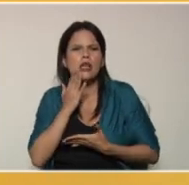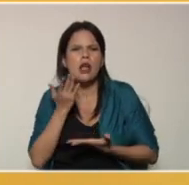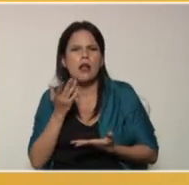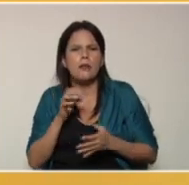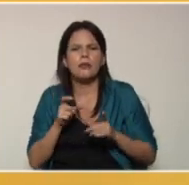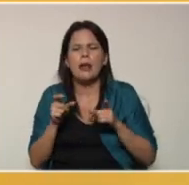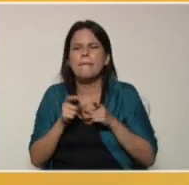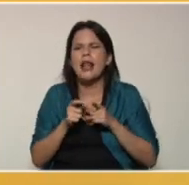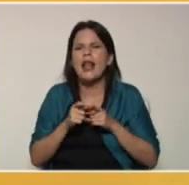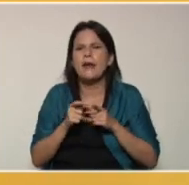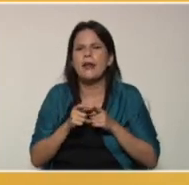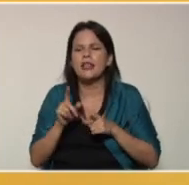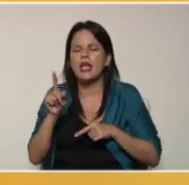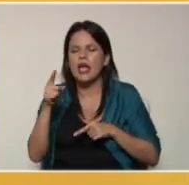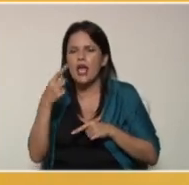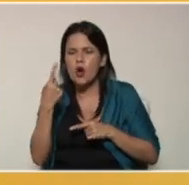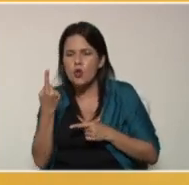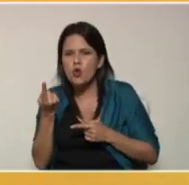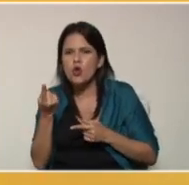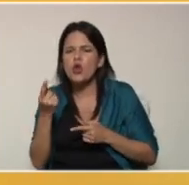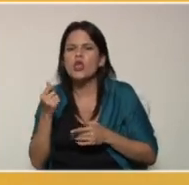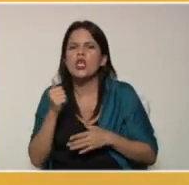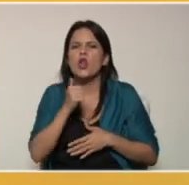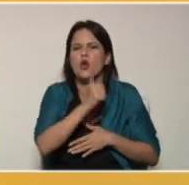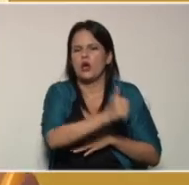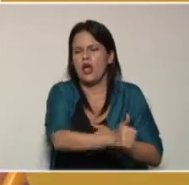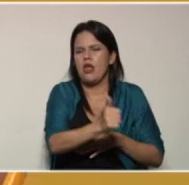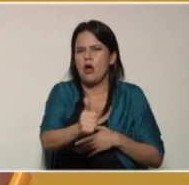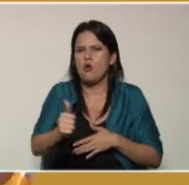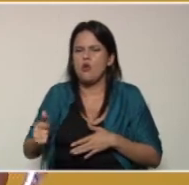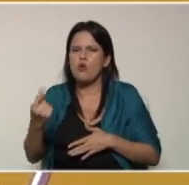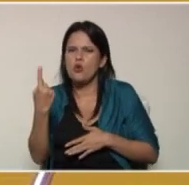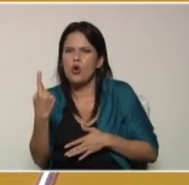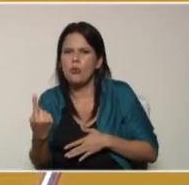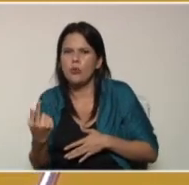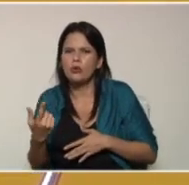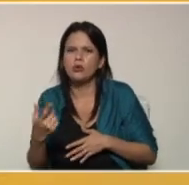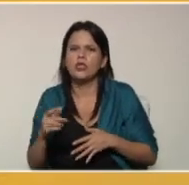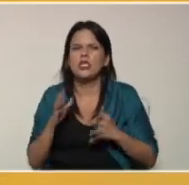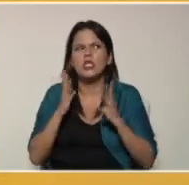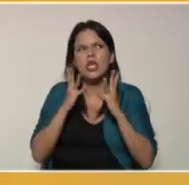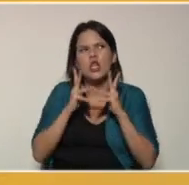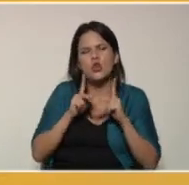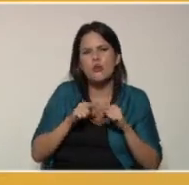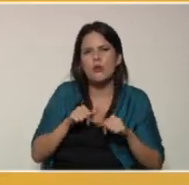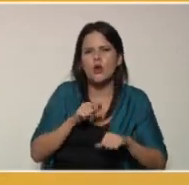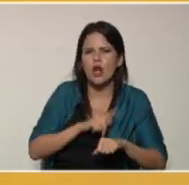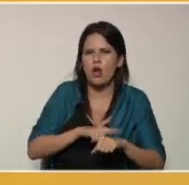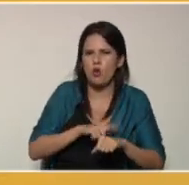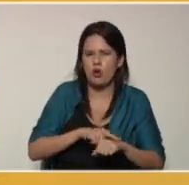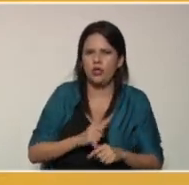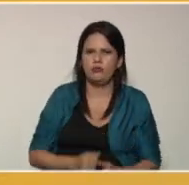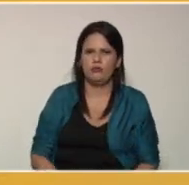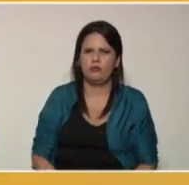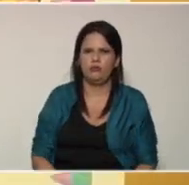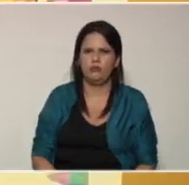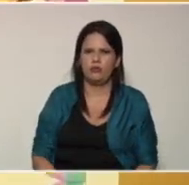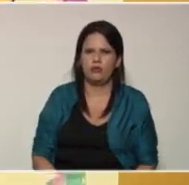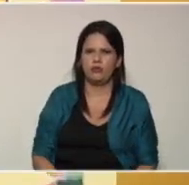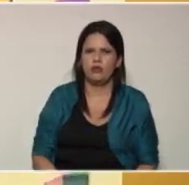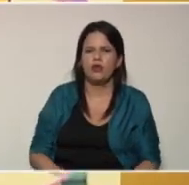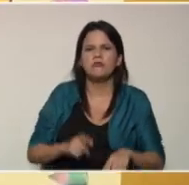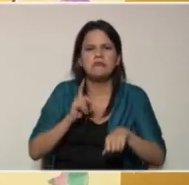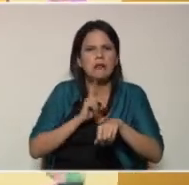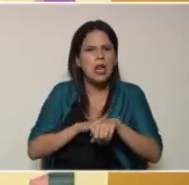de cada uno de los momentos y podemos apoyarlo con el número de la hora. Aquí tenemos la hora de